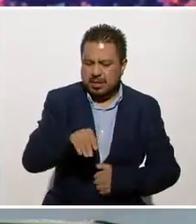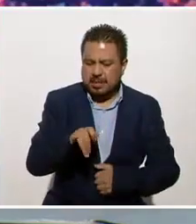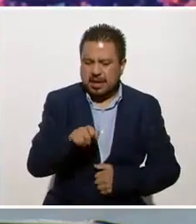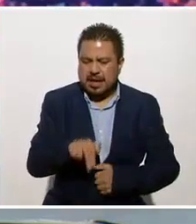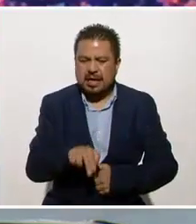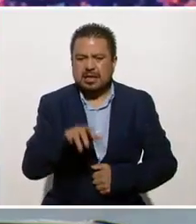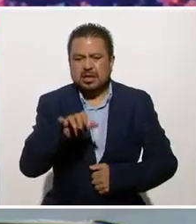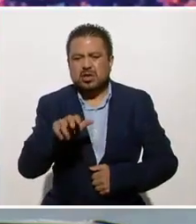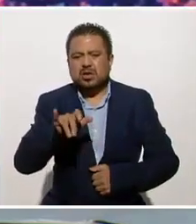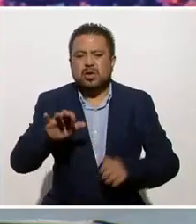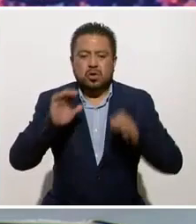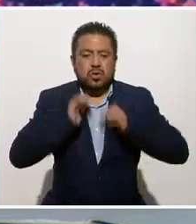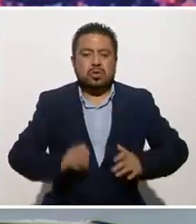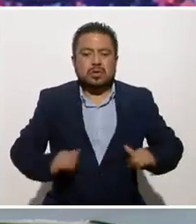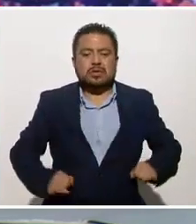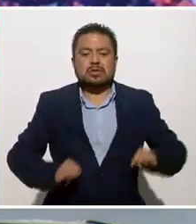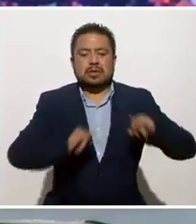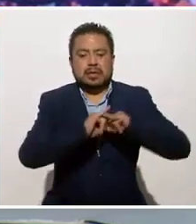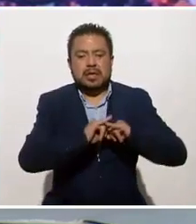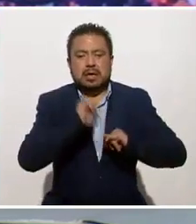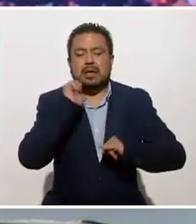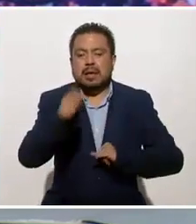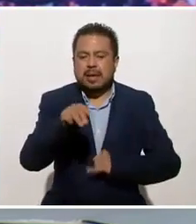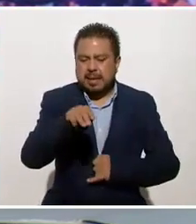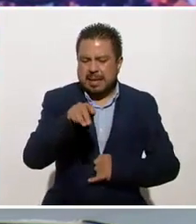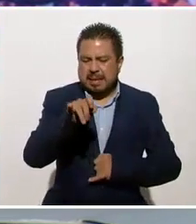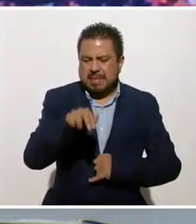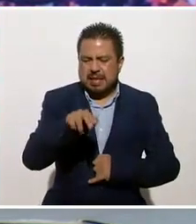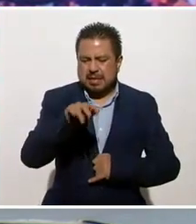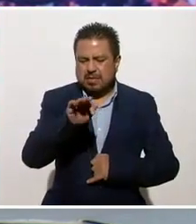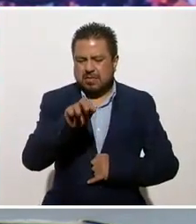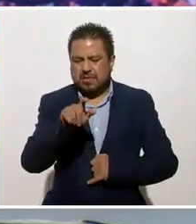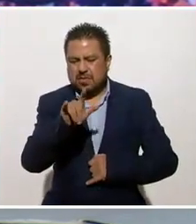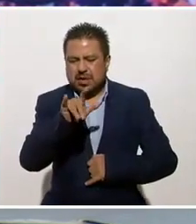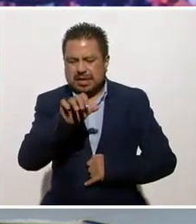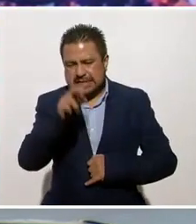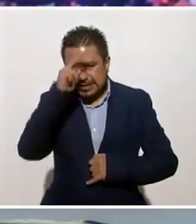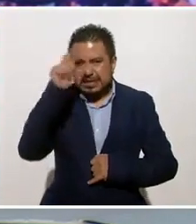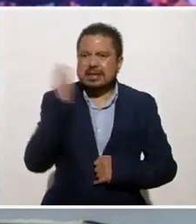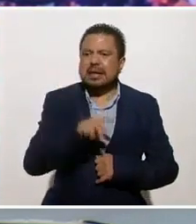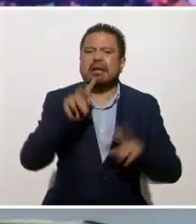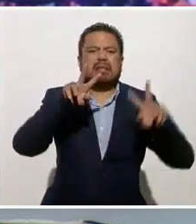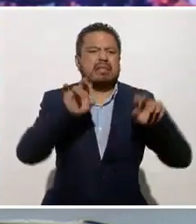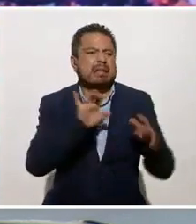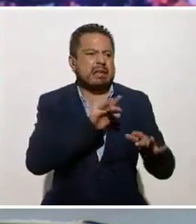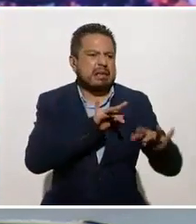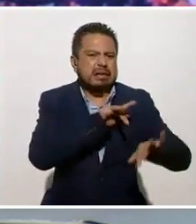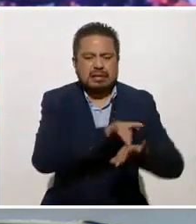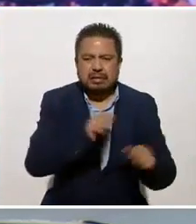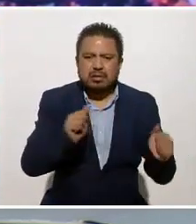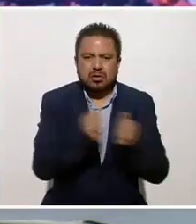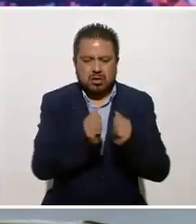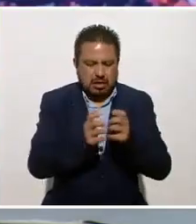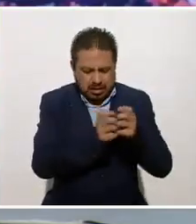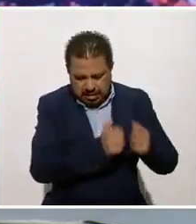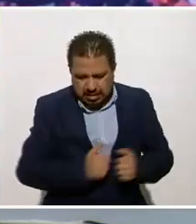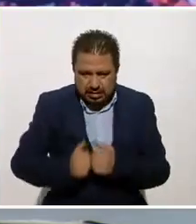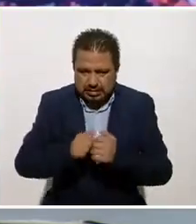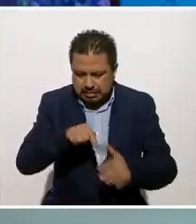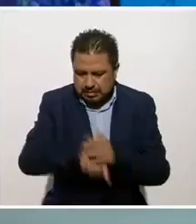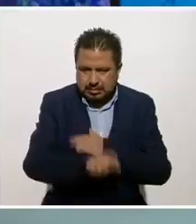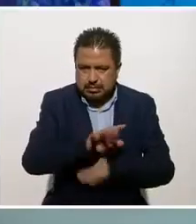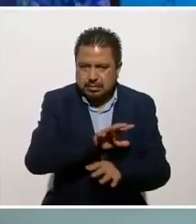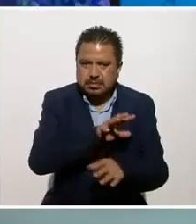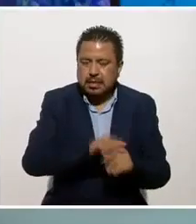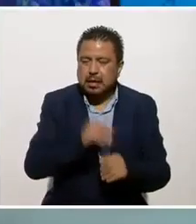y conciencia corporal del Instituto de Mindfulness de México. Vamos a hablar sobre el tema que es la atención plena.